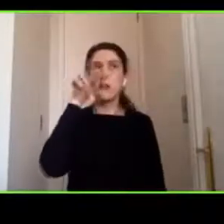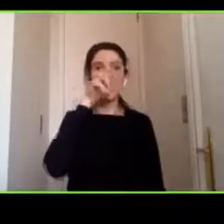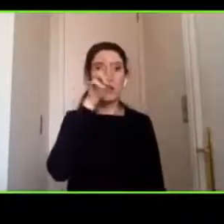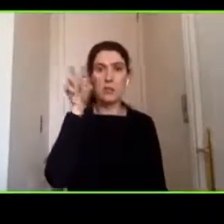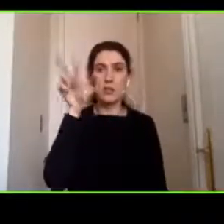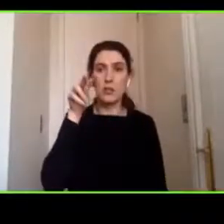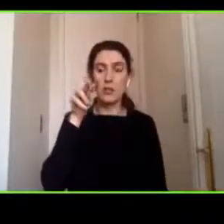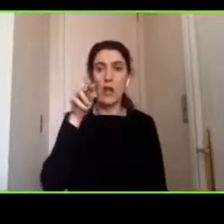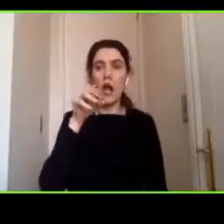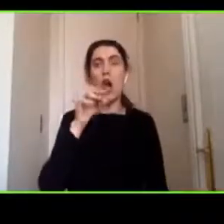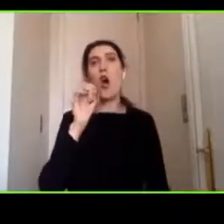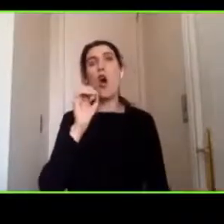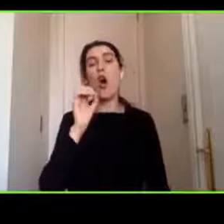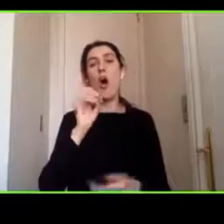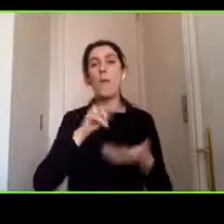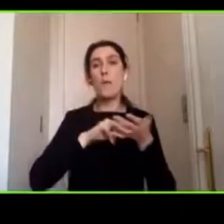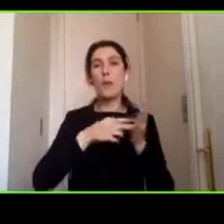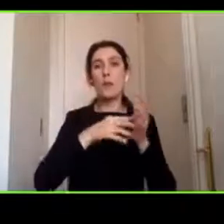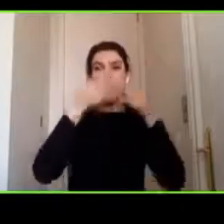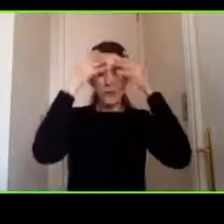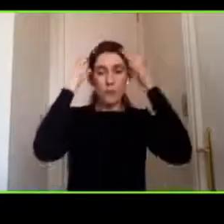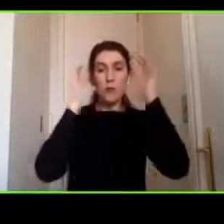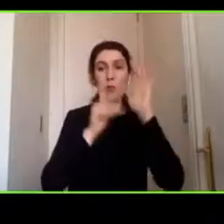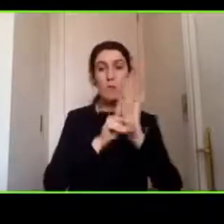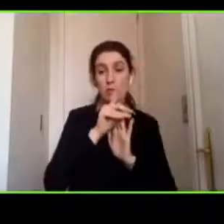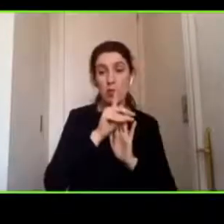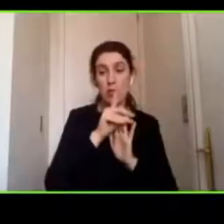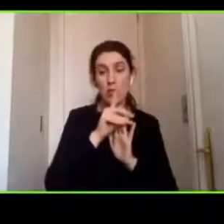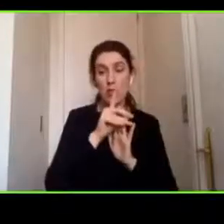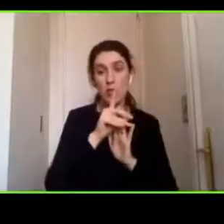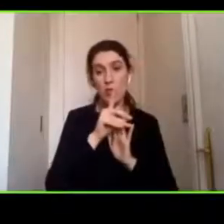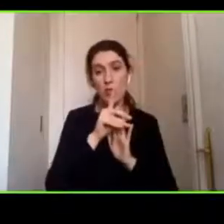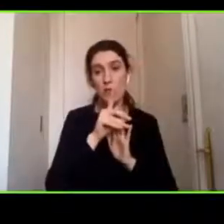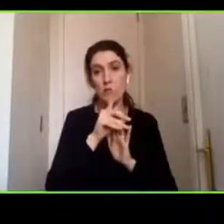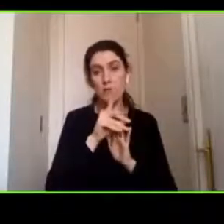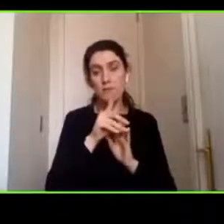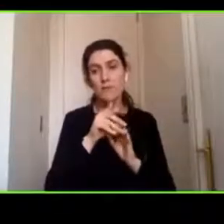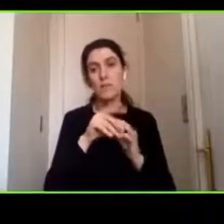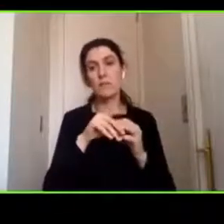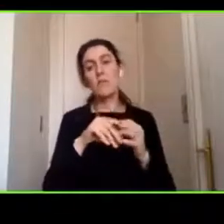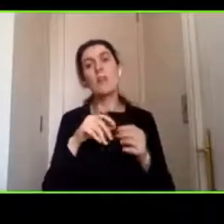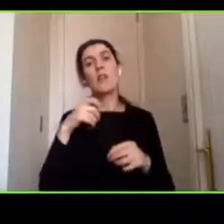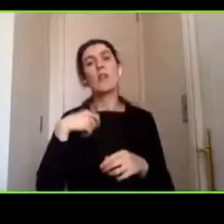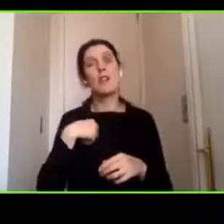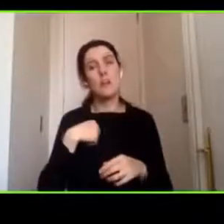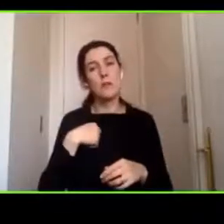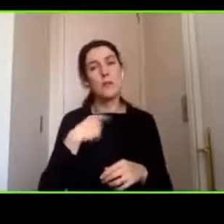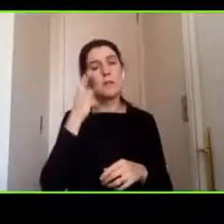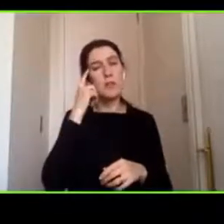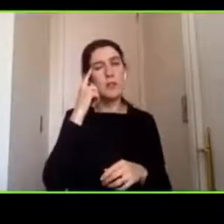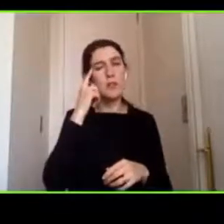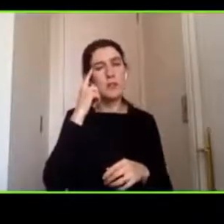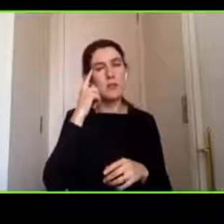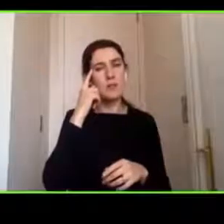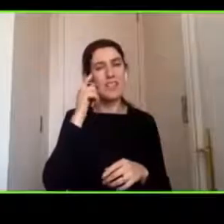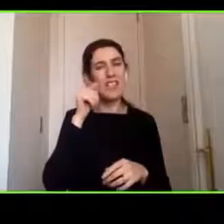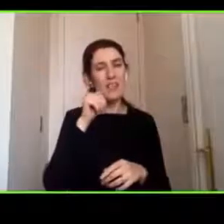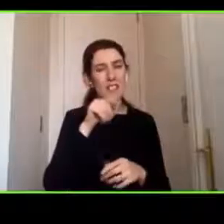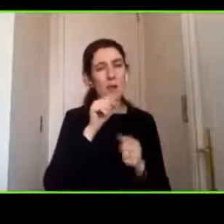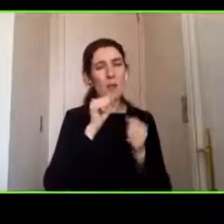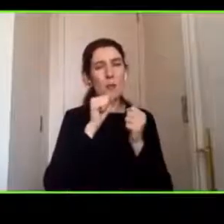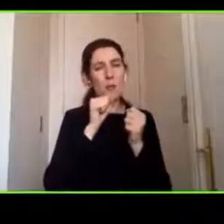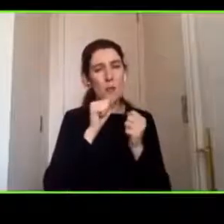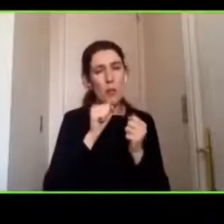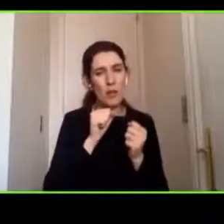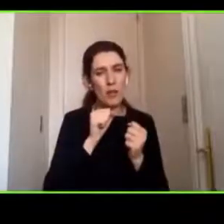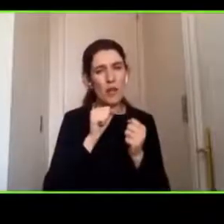neurodesarrollo efectivamente yo espero que ese factor pueda en algún momento influir en